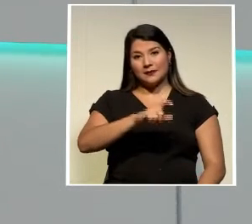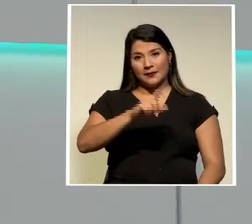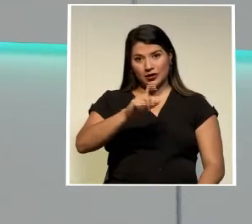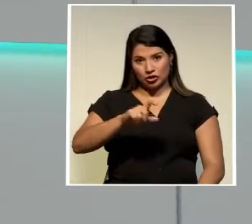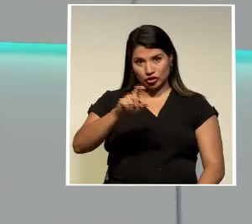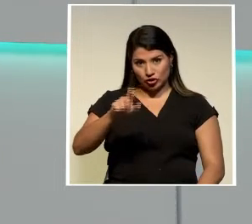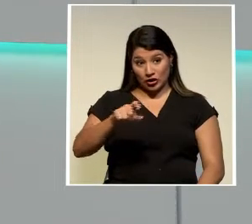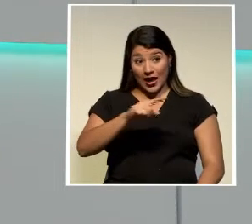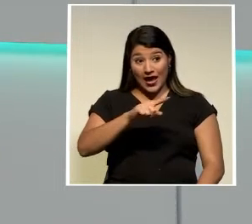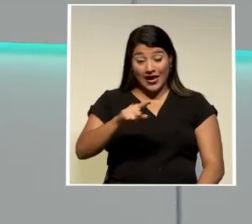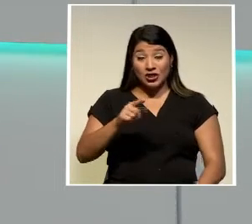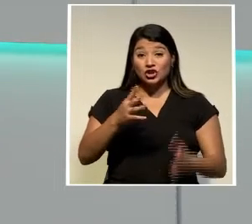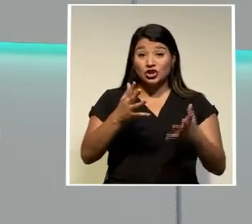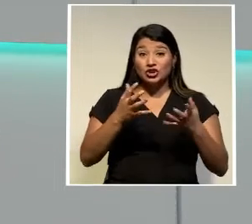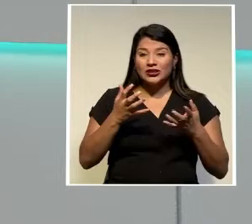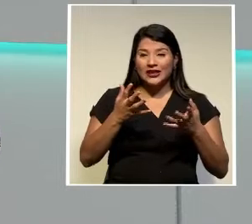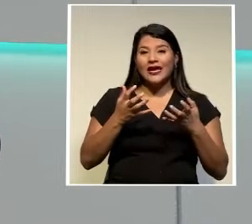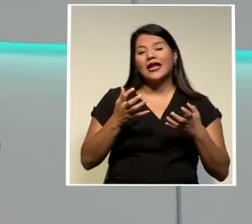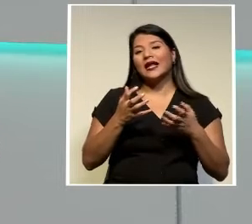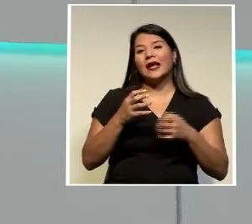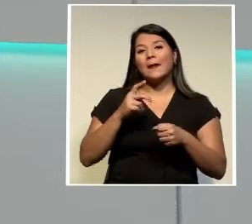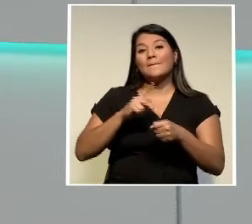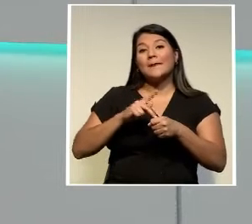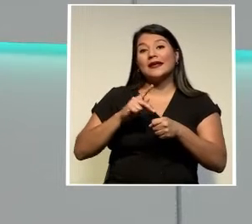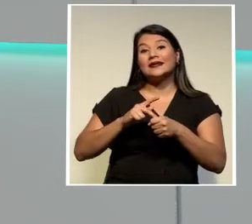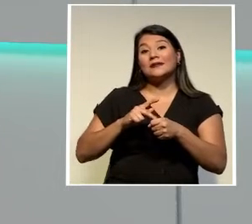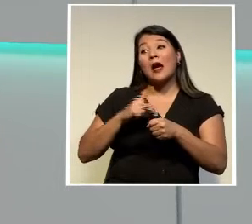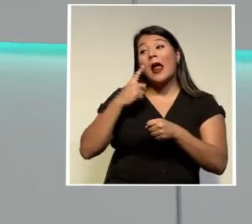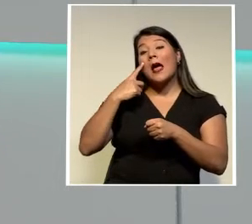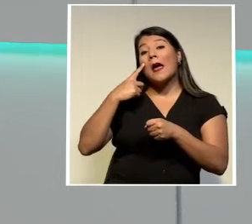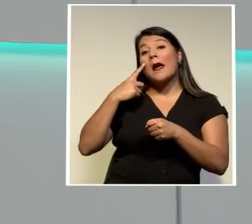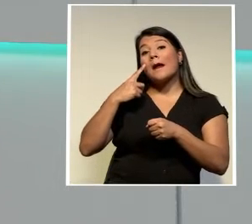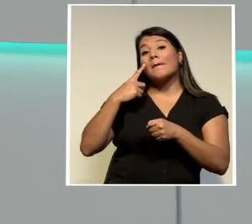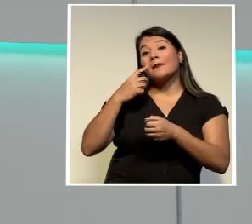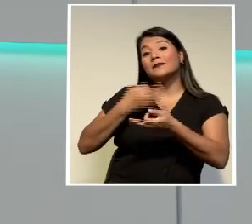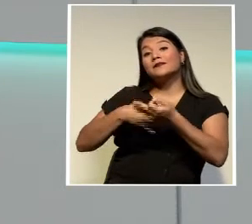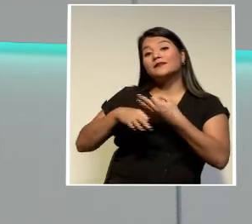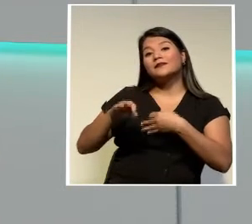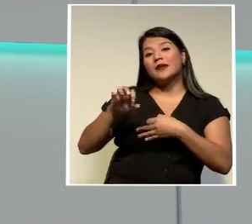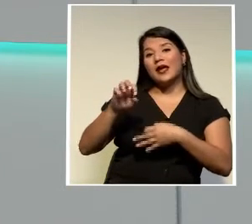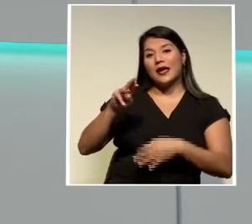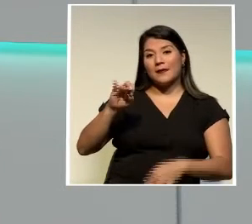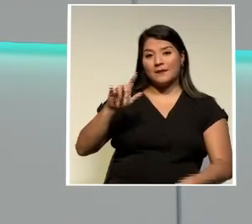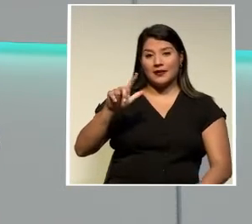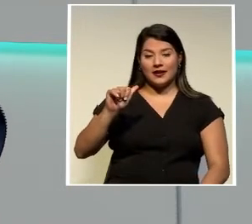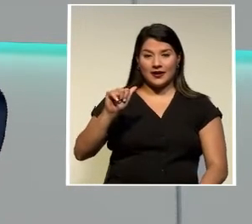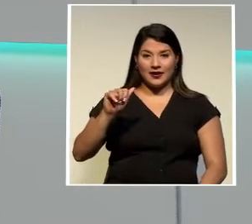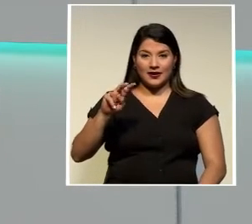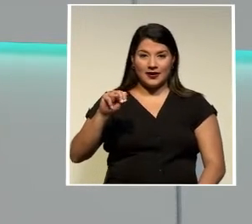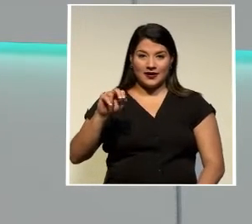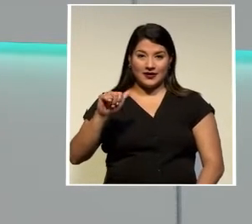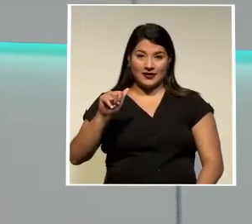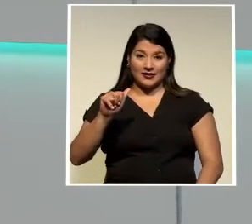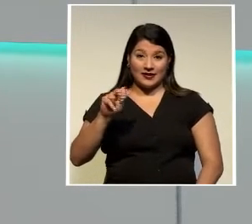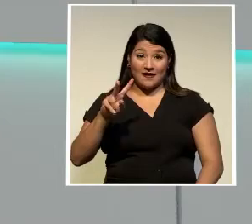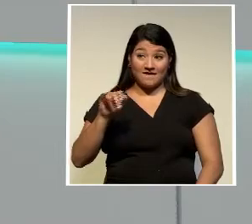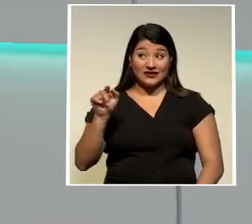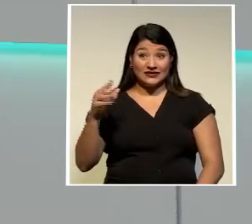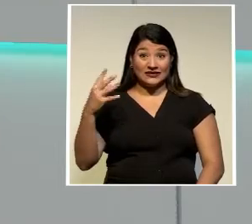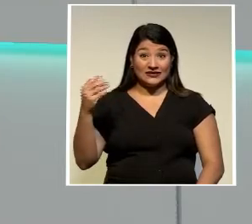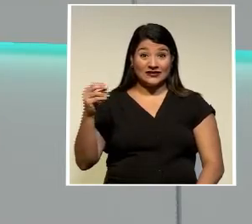quienes aspiran a suplir la vacante que dejó Emilia Navas el 29 de junio anterior